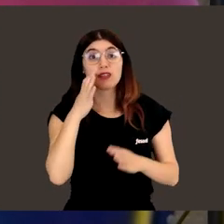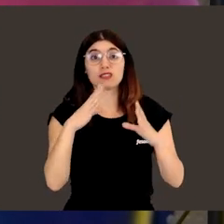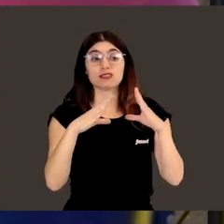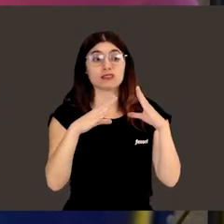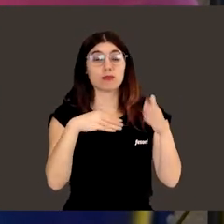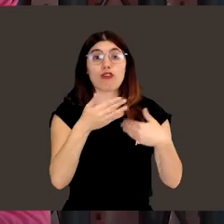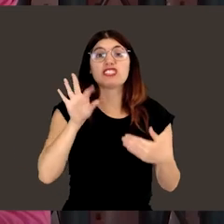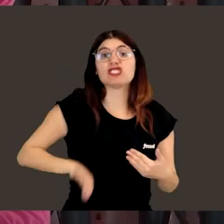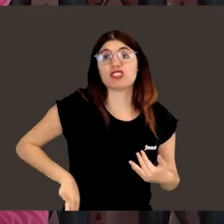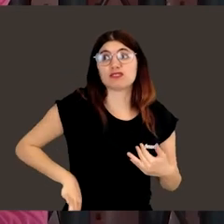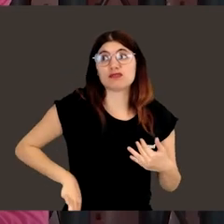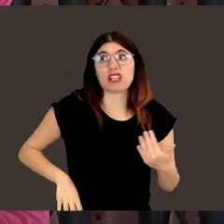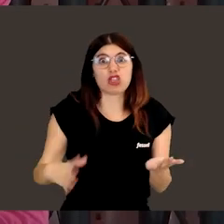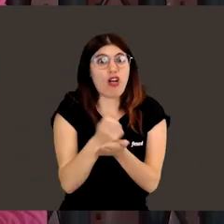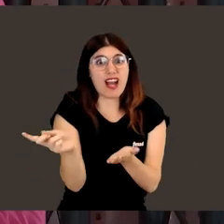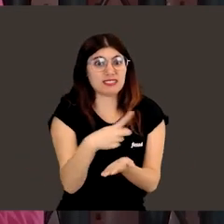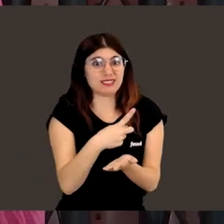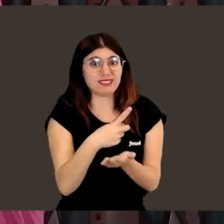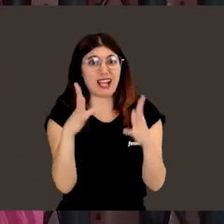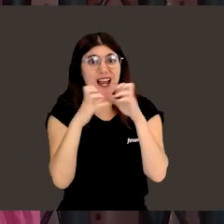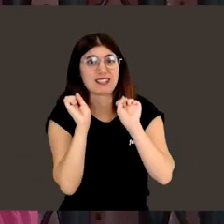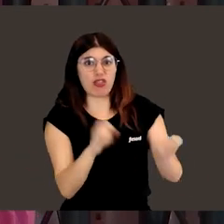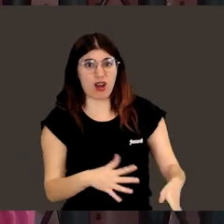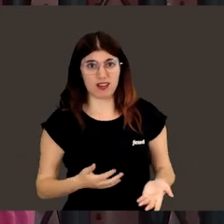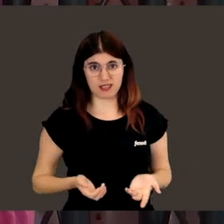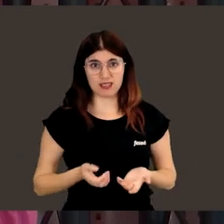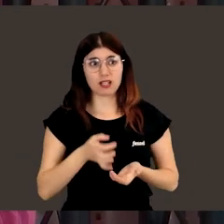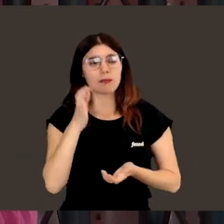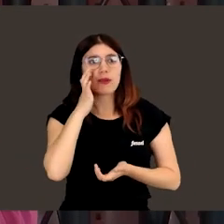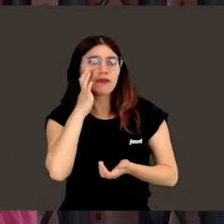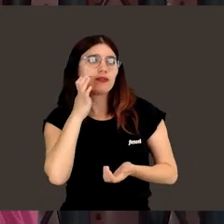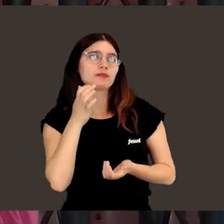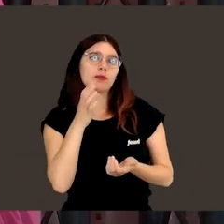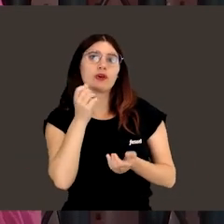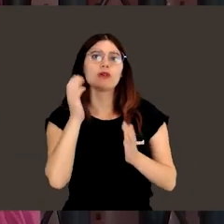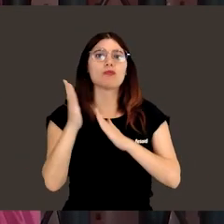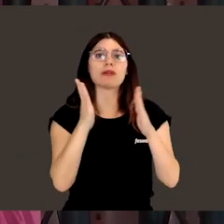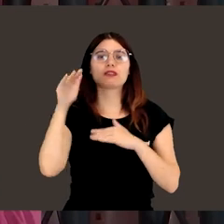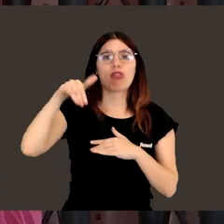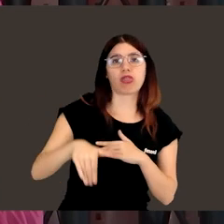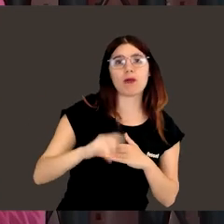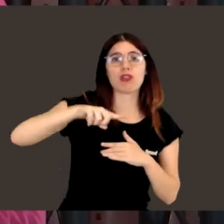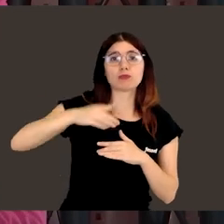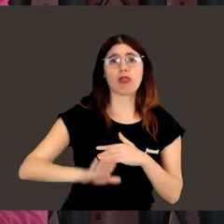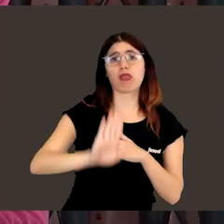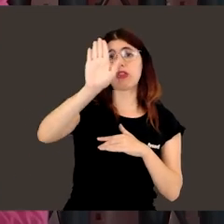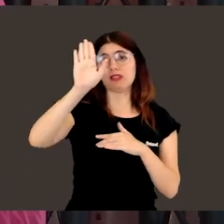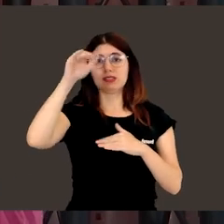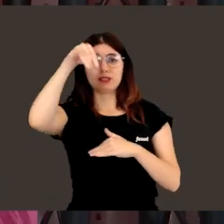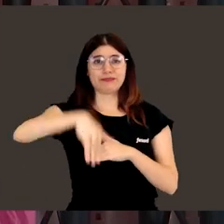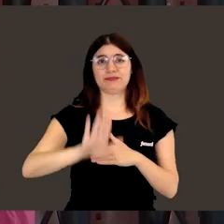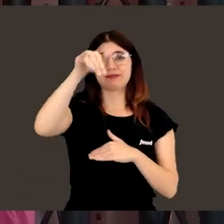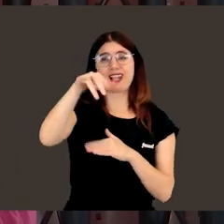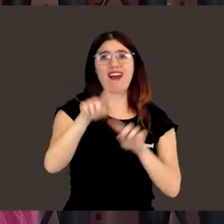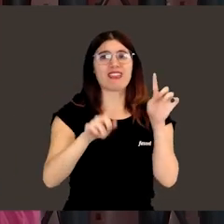Pero ¿en qué carrera o en qué profesión no hay eso? Hay en todas. Lo que pasa que, bueno, pues hay momentos malos, pero luego hay